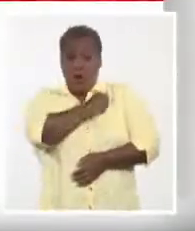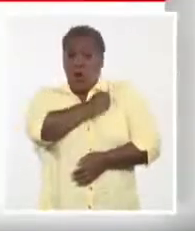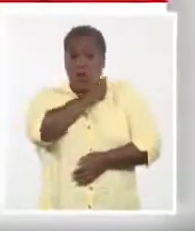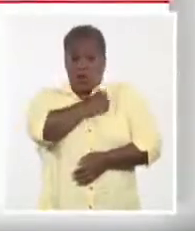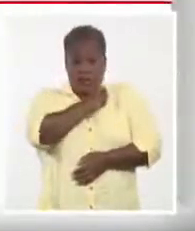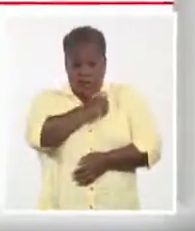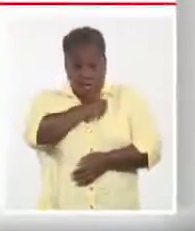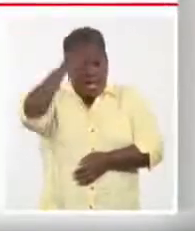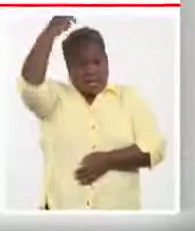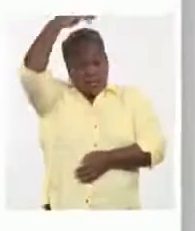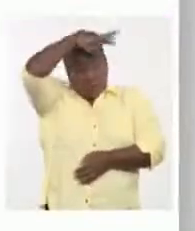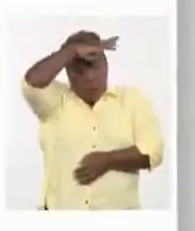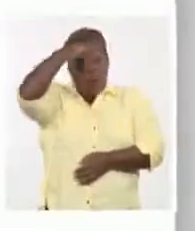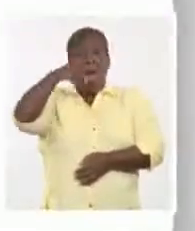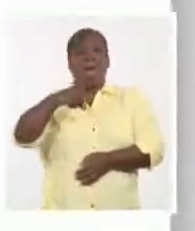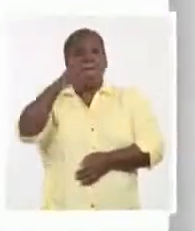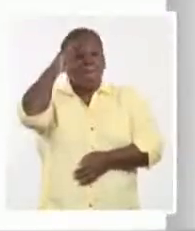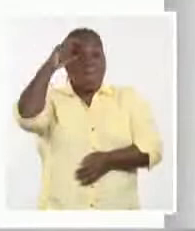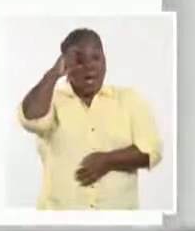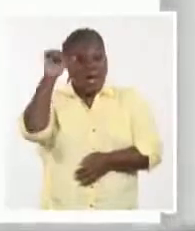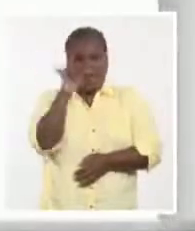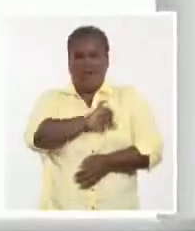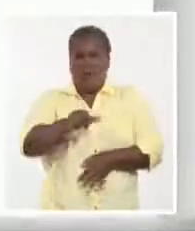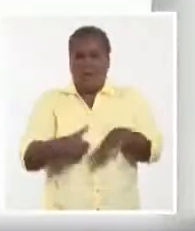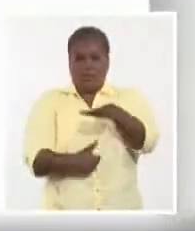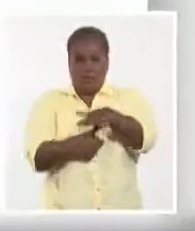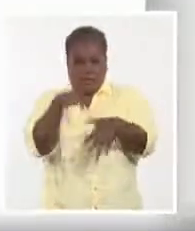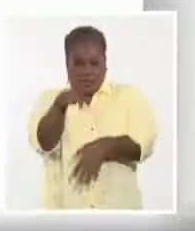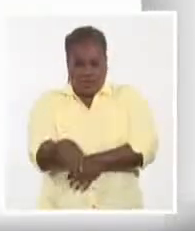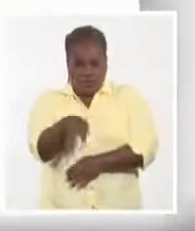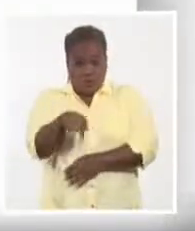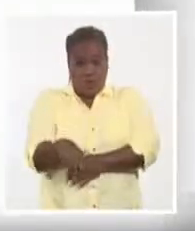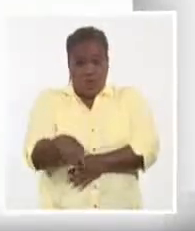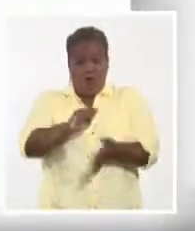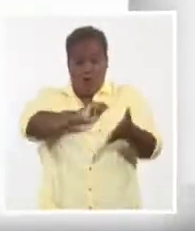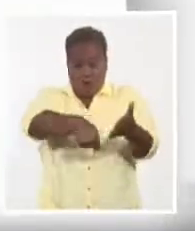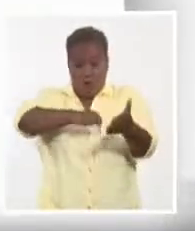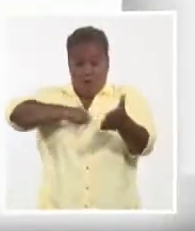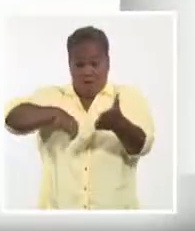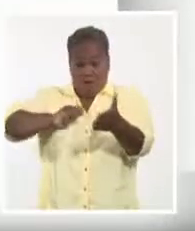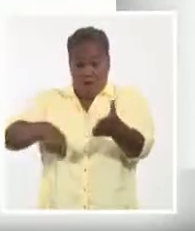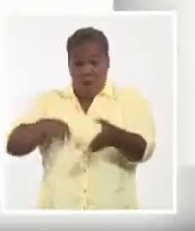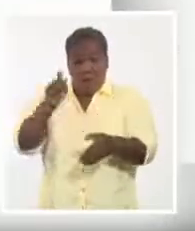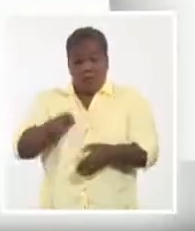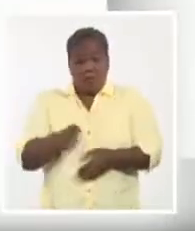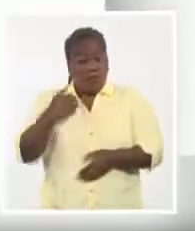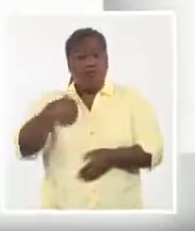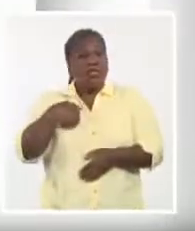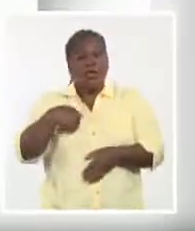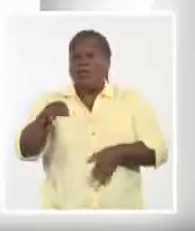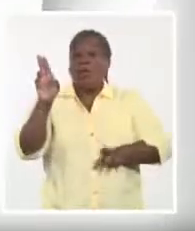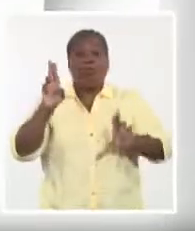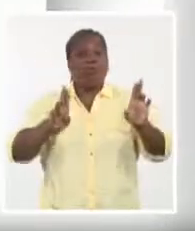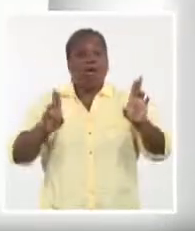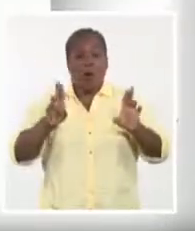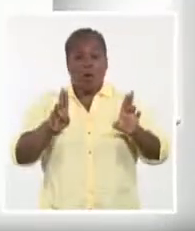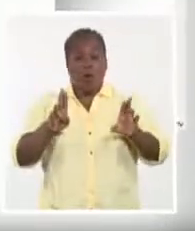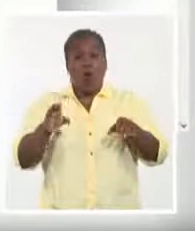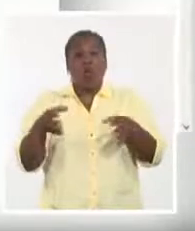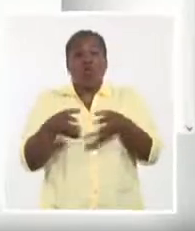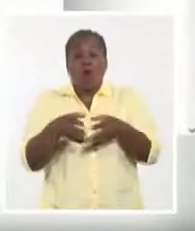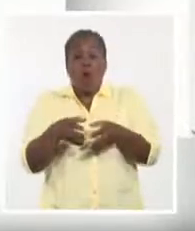ahora Joseph Biden. Los firmantes de la declaración que repudia totalmente este operativo Puma